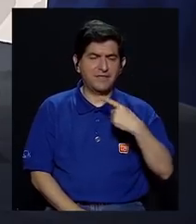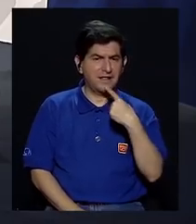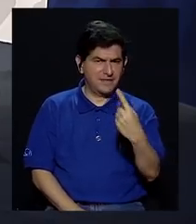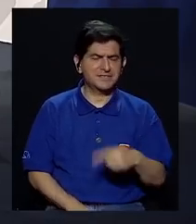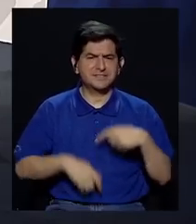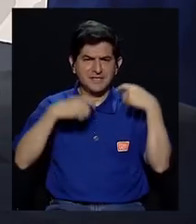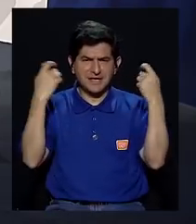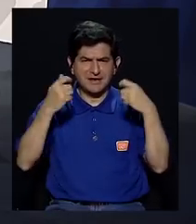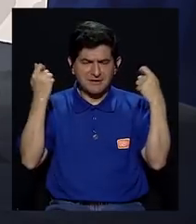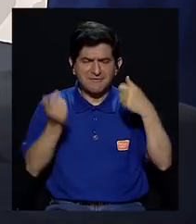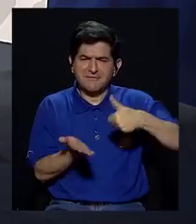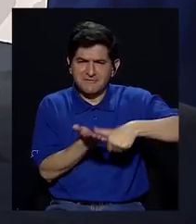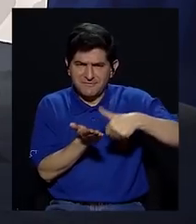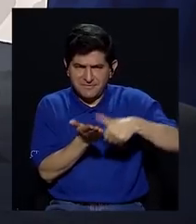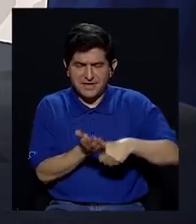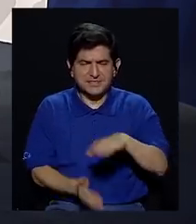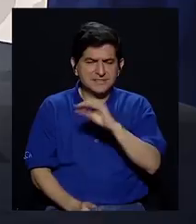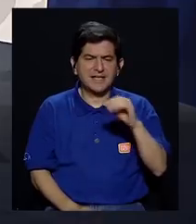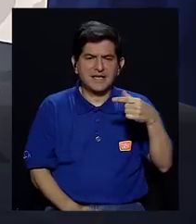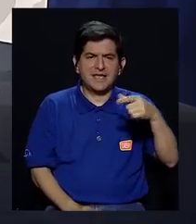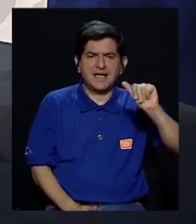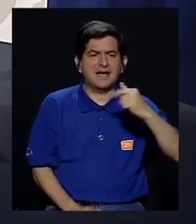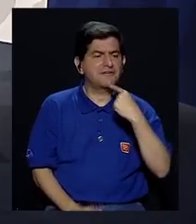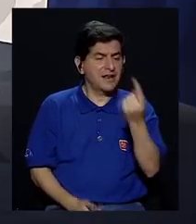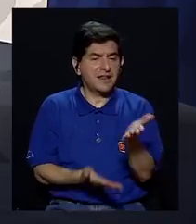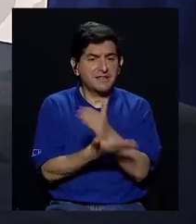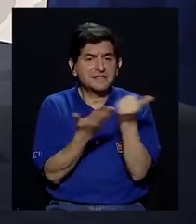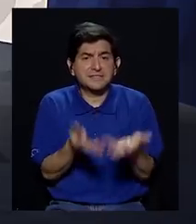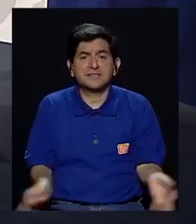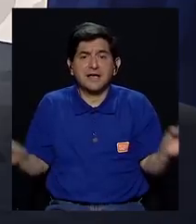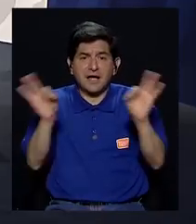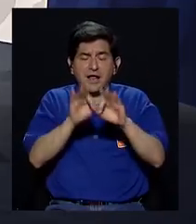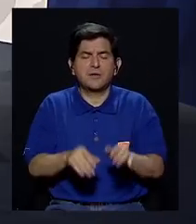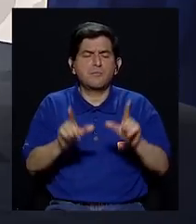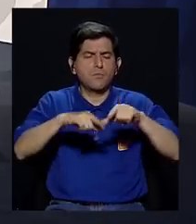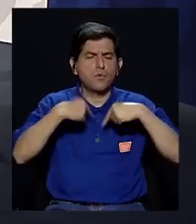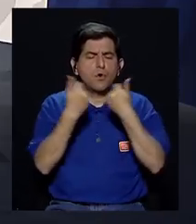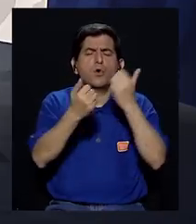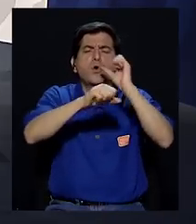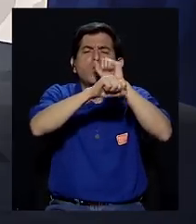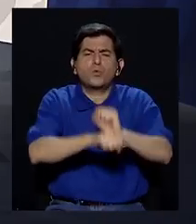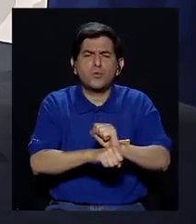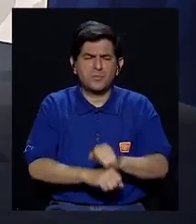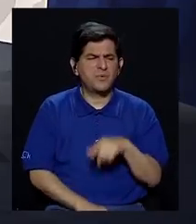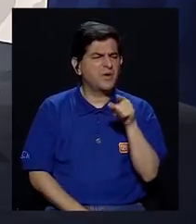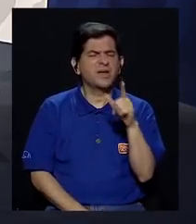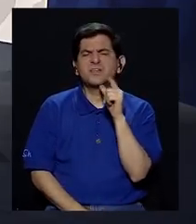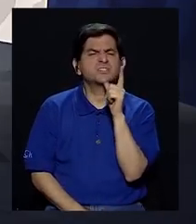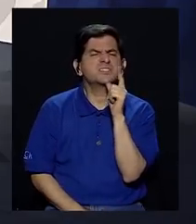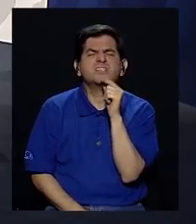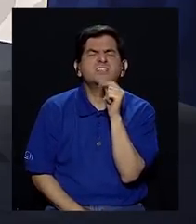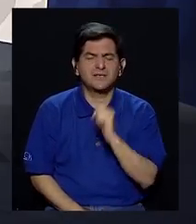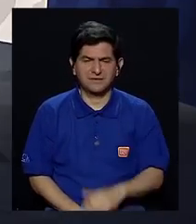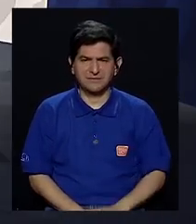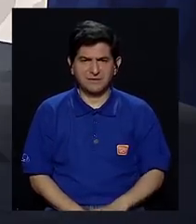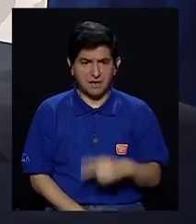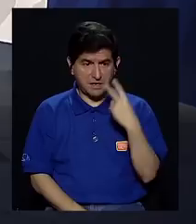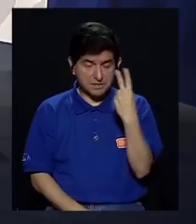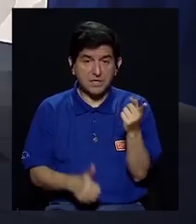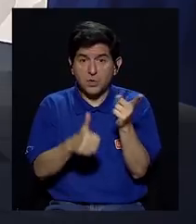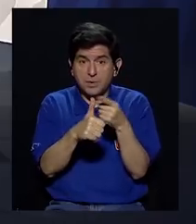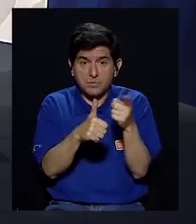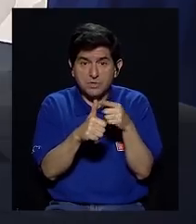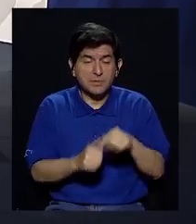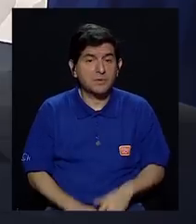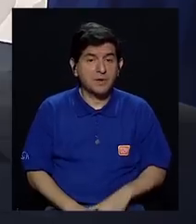electoral que usted hablaba, y ahora Doña Gabriela nos aporta algo muy importante, que es ese bloque conservador. ¿Quiénes son ese bloque conservador? Y que lo vemos